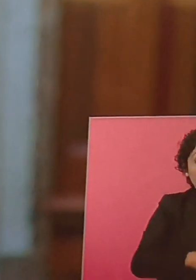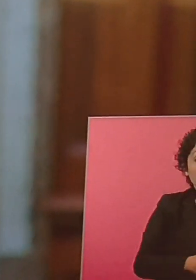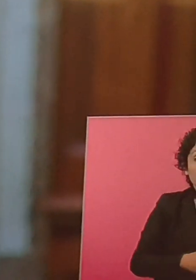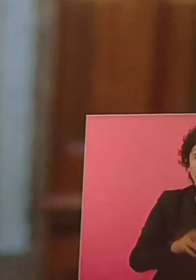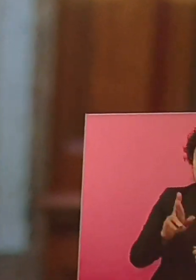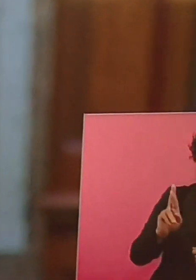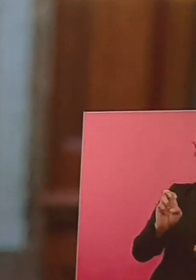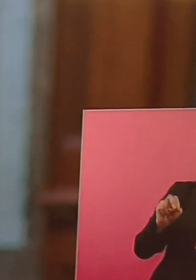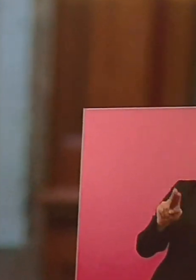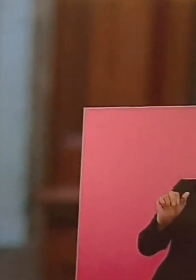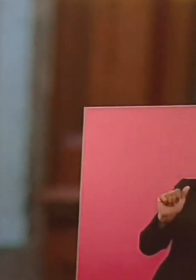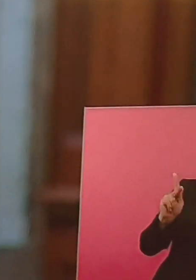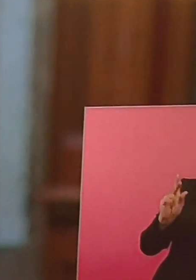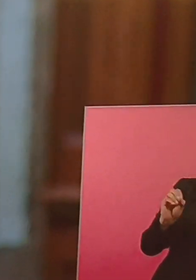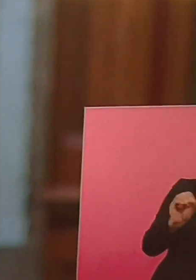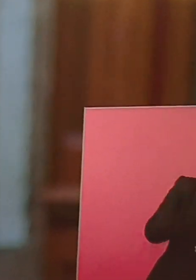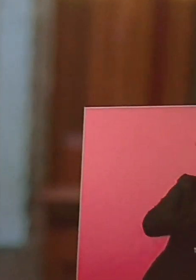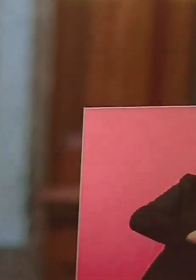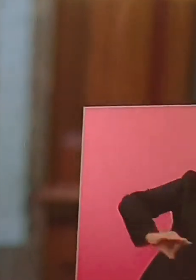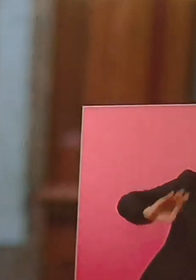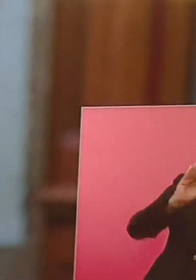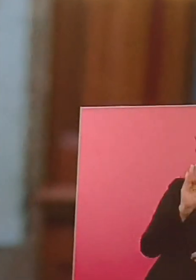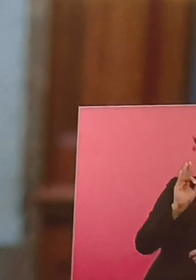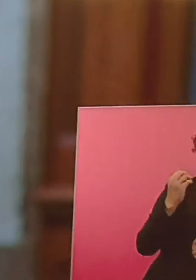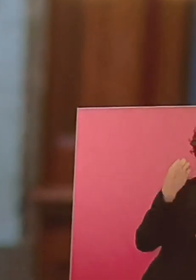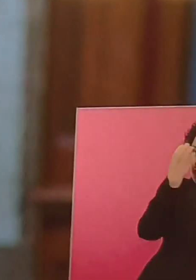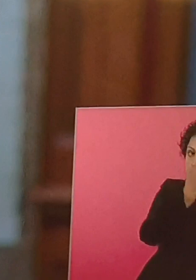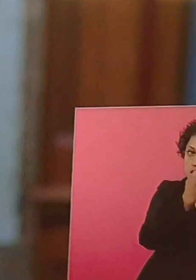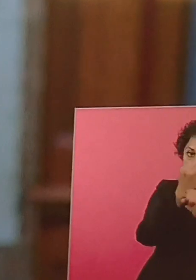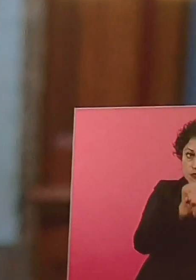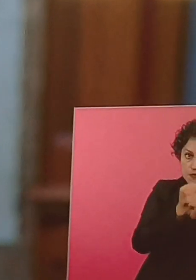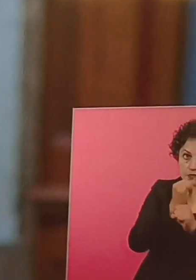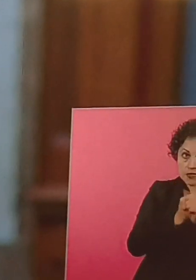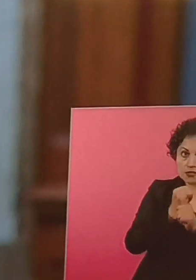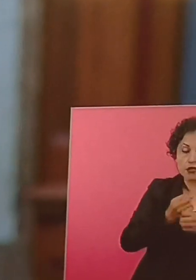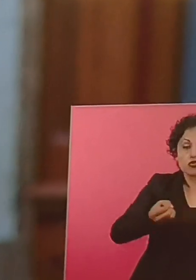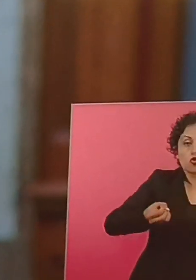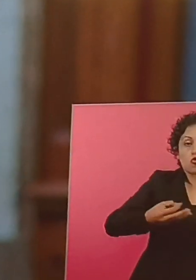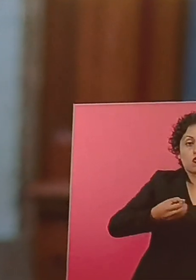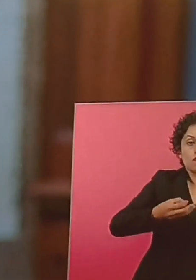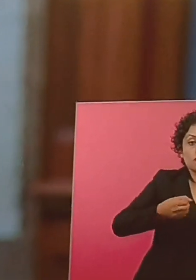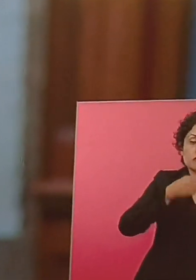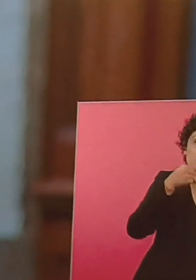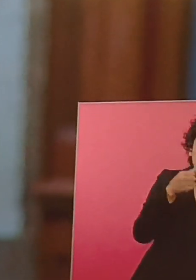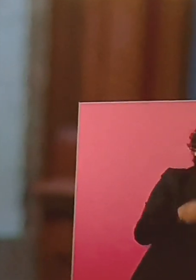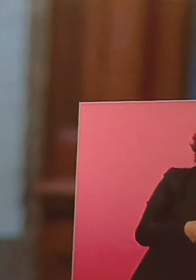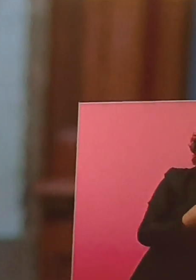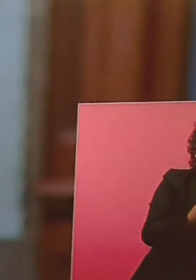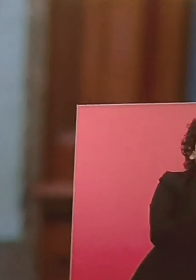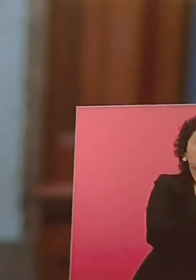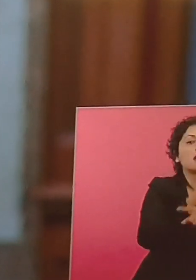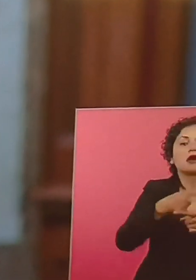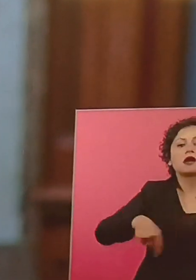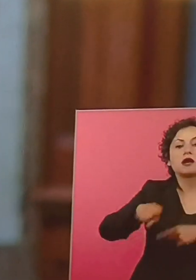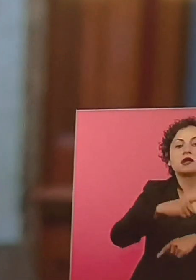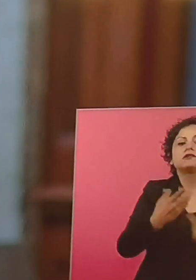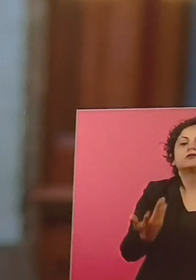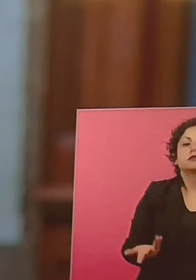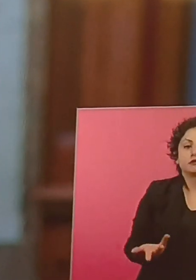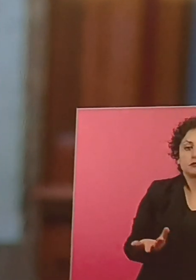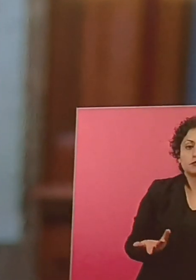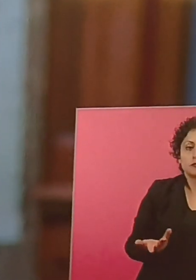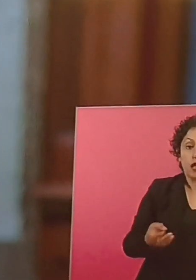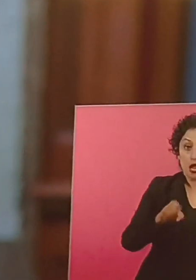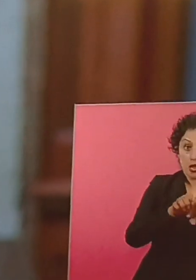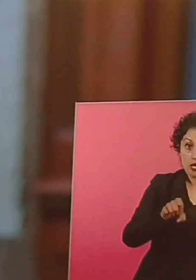Renapo realizar esa investigación con las oficinas de los registros civiles en pos de la justicia deportiva y de que equipos que no hacen